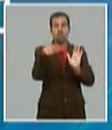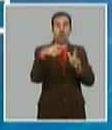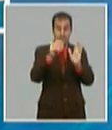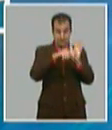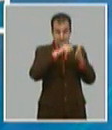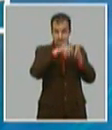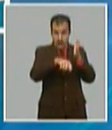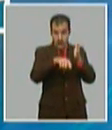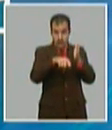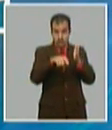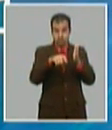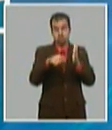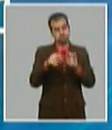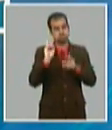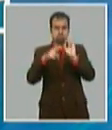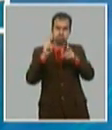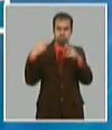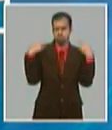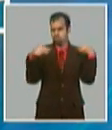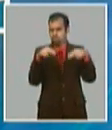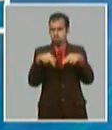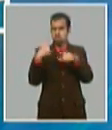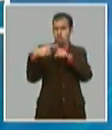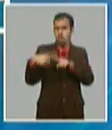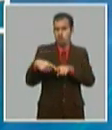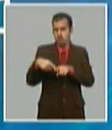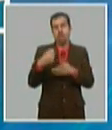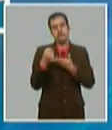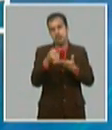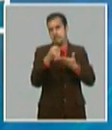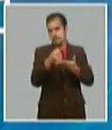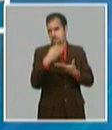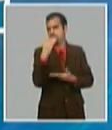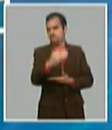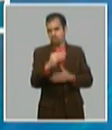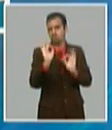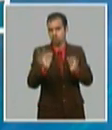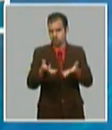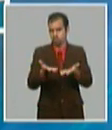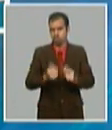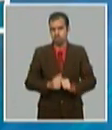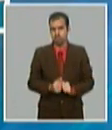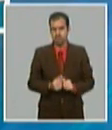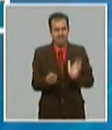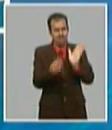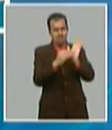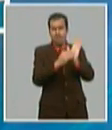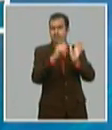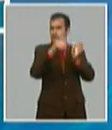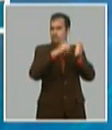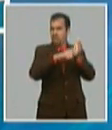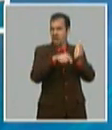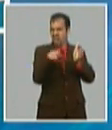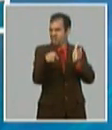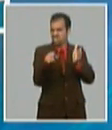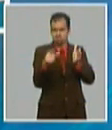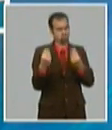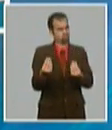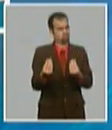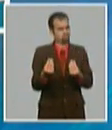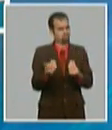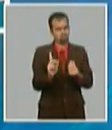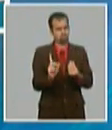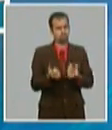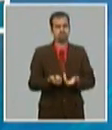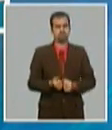por asignaciones administrativas, por asignaciones financieras. Estar en el plan no significa eso. Estar en el plan este que esté concebido